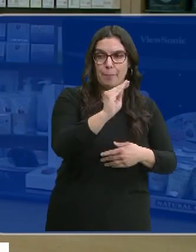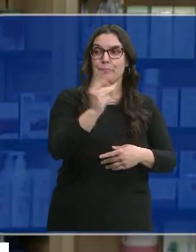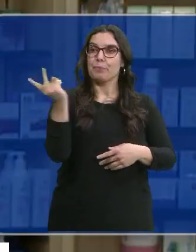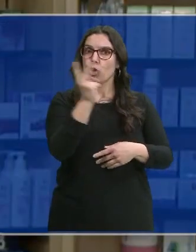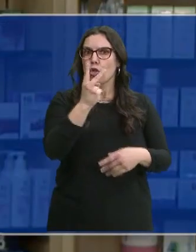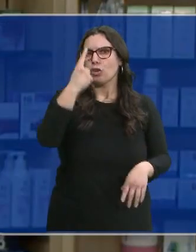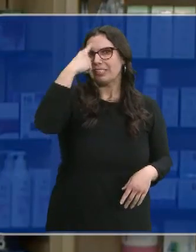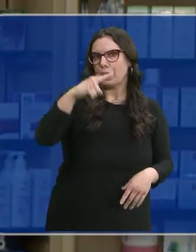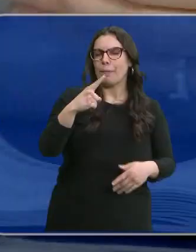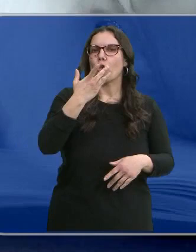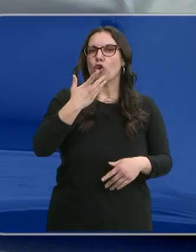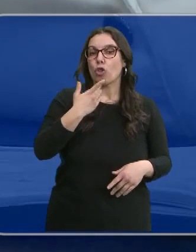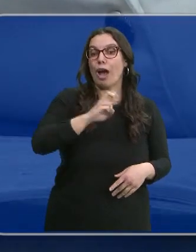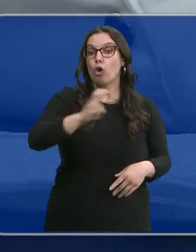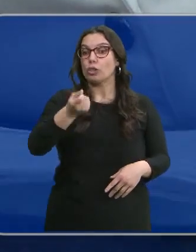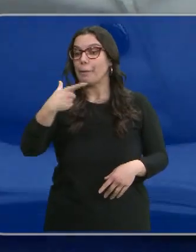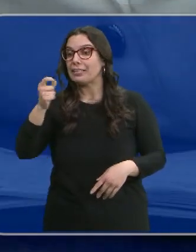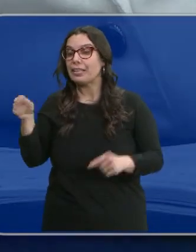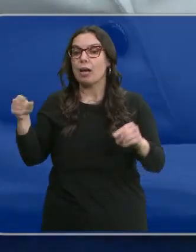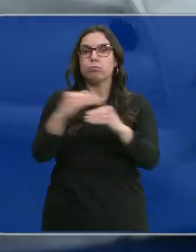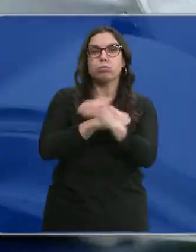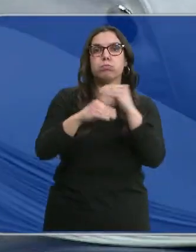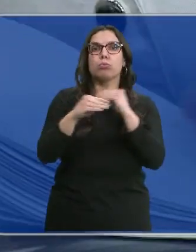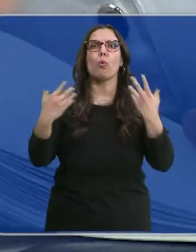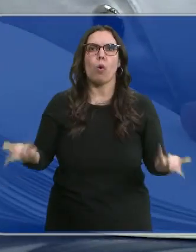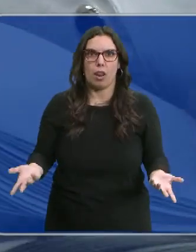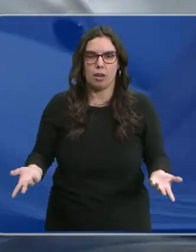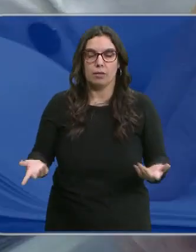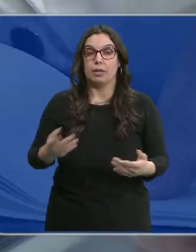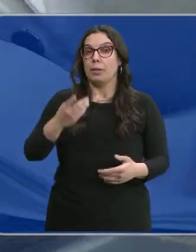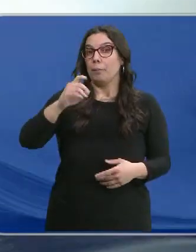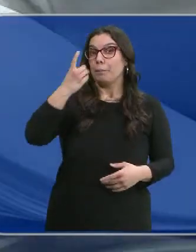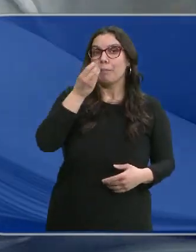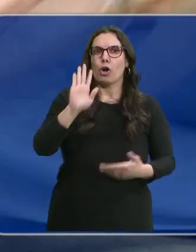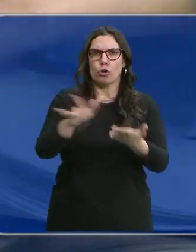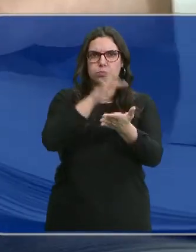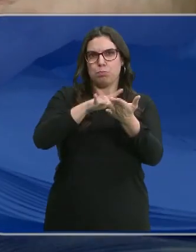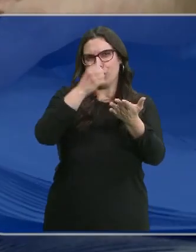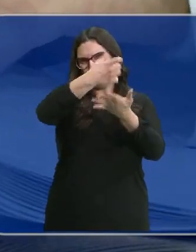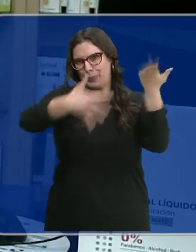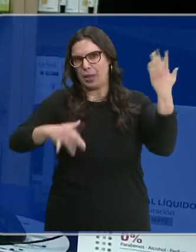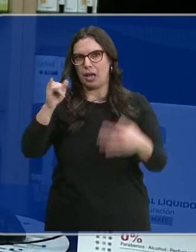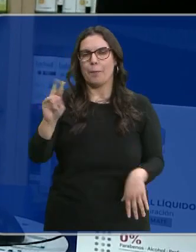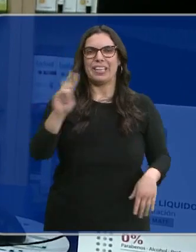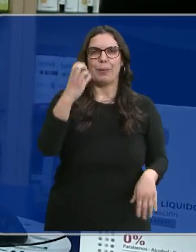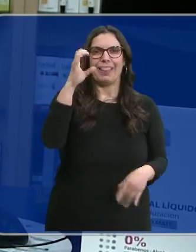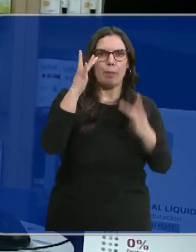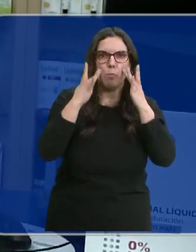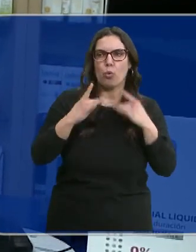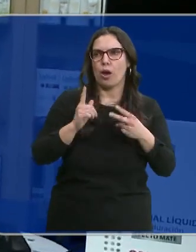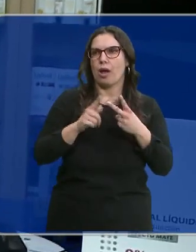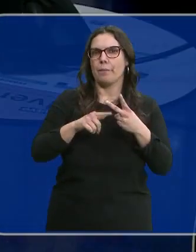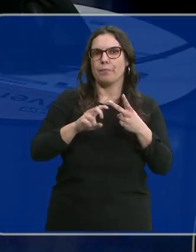farmacéutico conozcan el resto de medicamentos que están tomando. Y siempre es bueno consultar, porque el catálogo es infinito. Vitamina C pura,